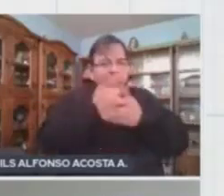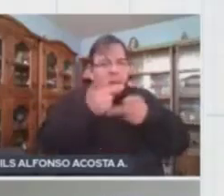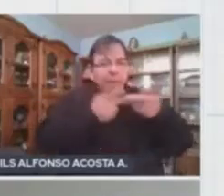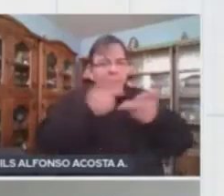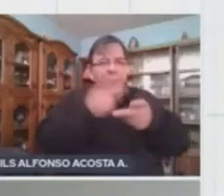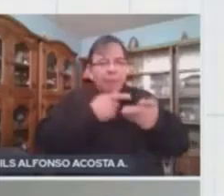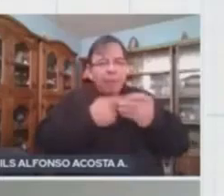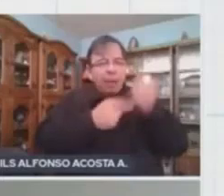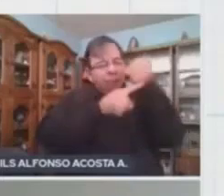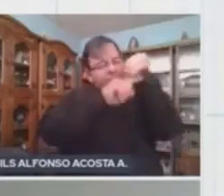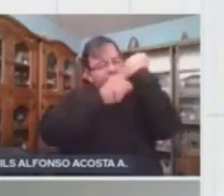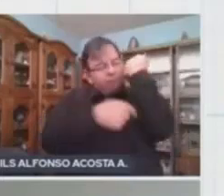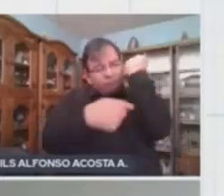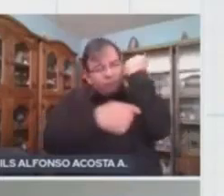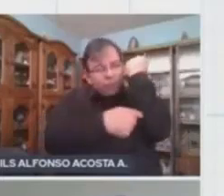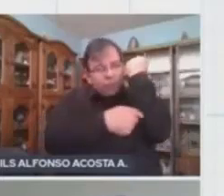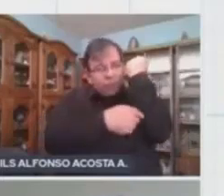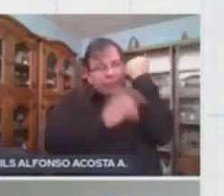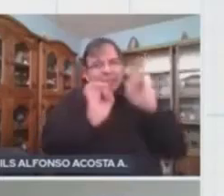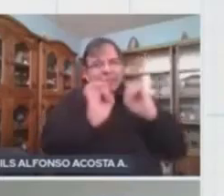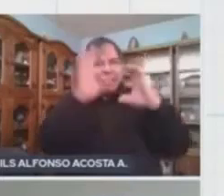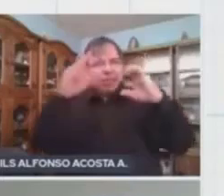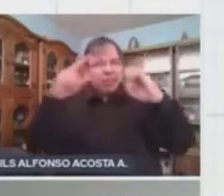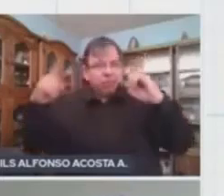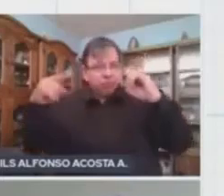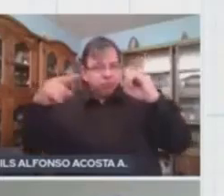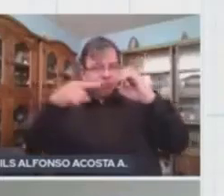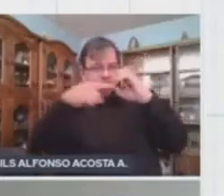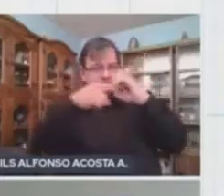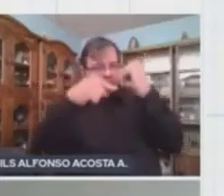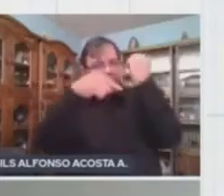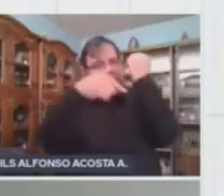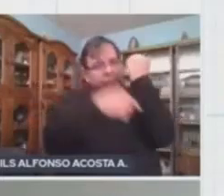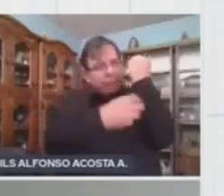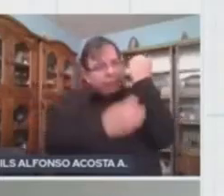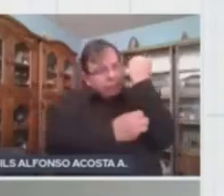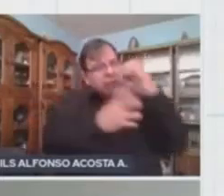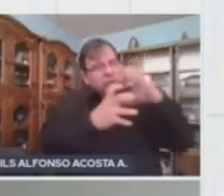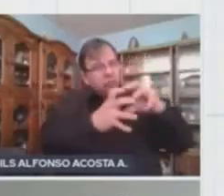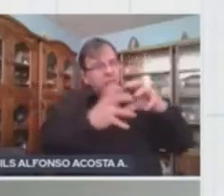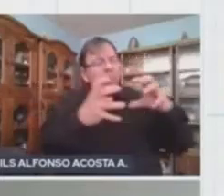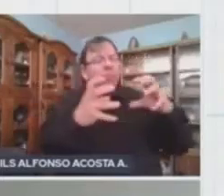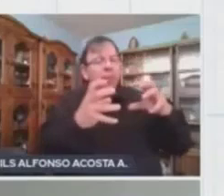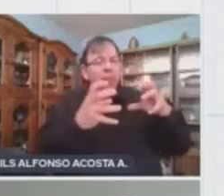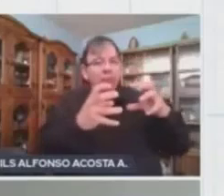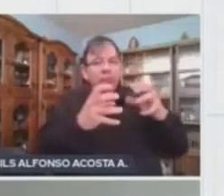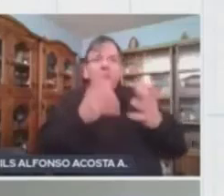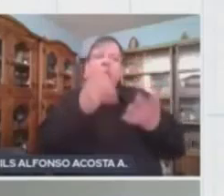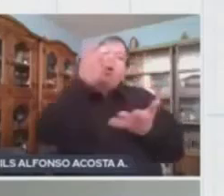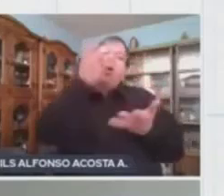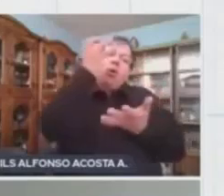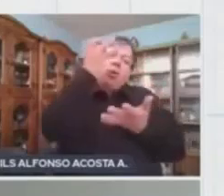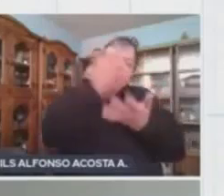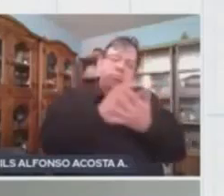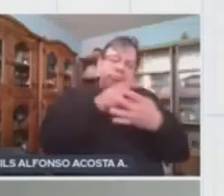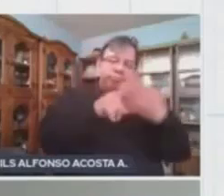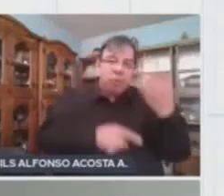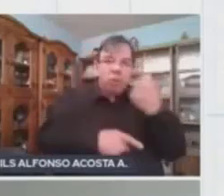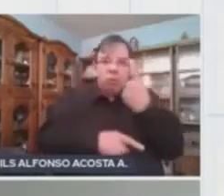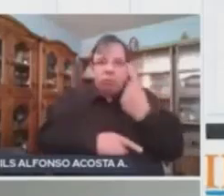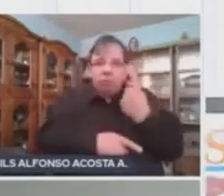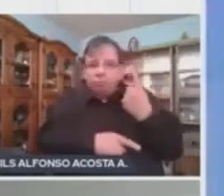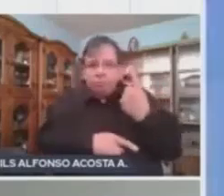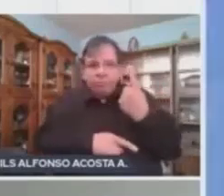en caso de que haya una fecundación. Por lo tanto, únicamente nos queda una opción,